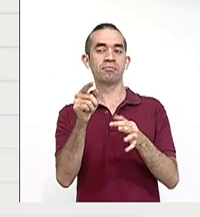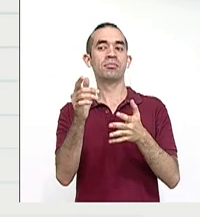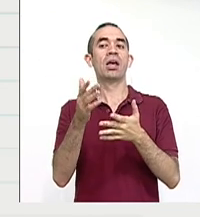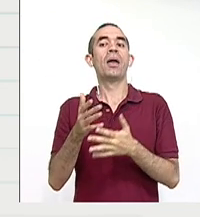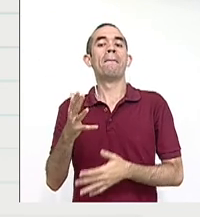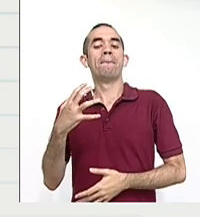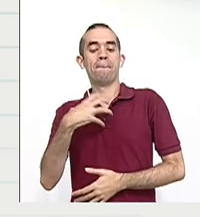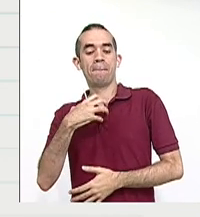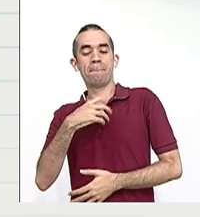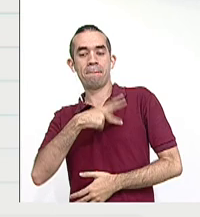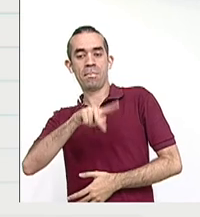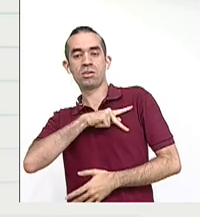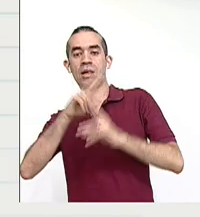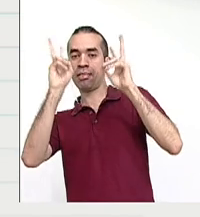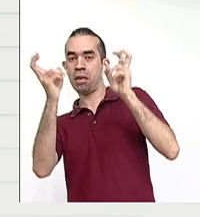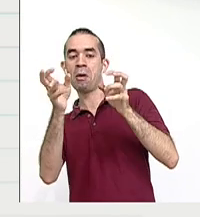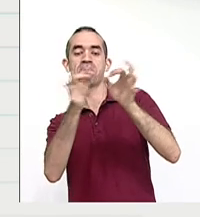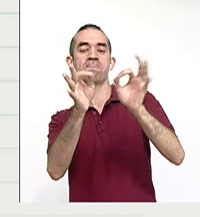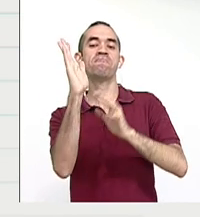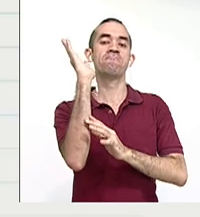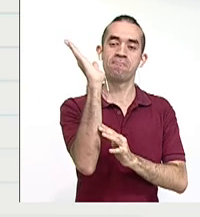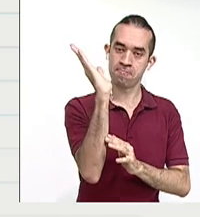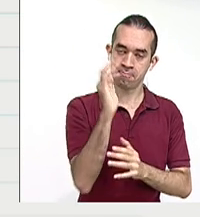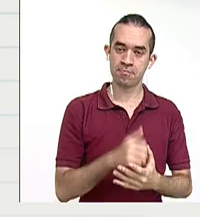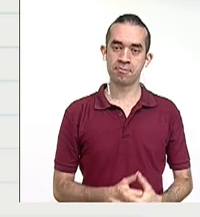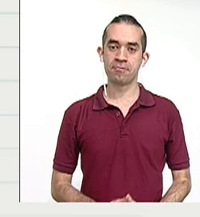personal sobre un tema específico.